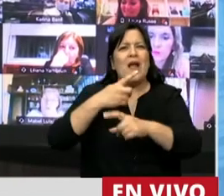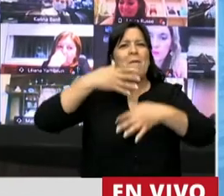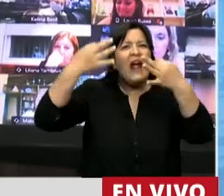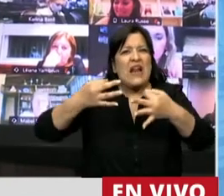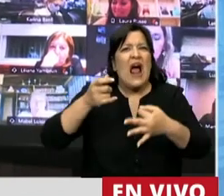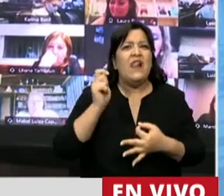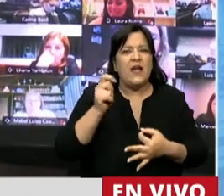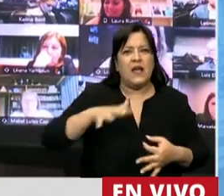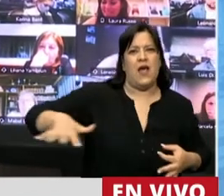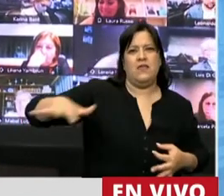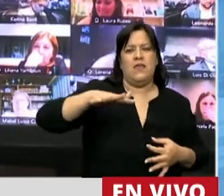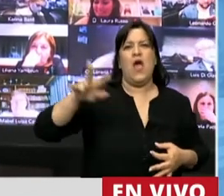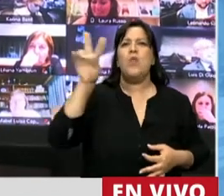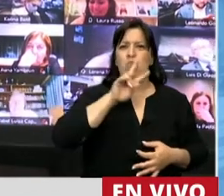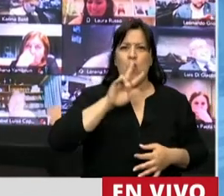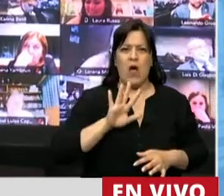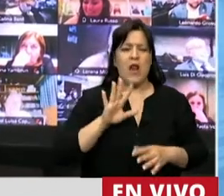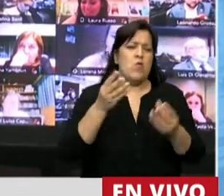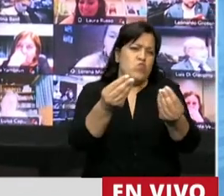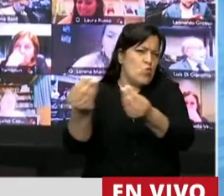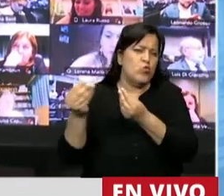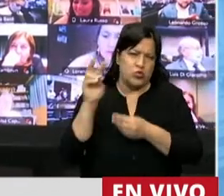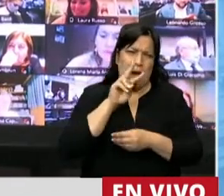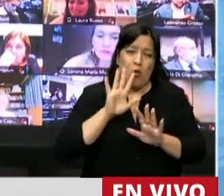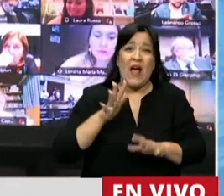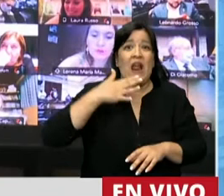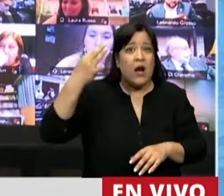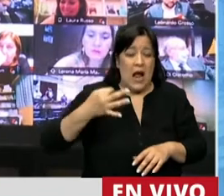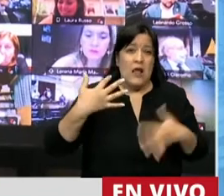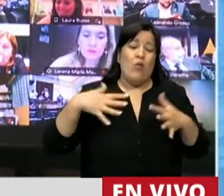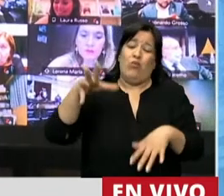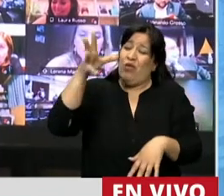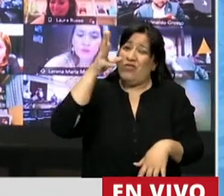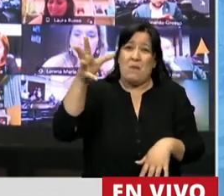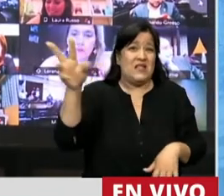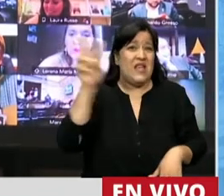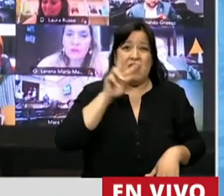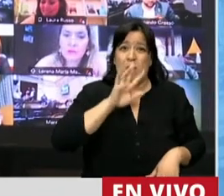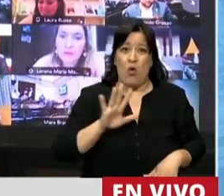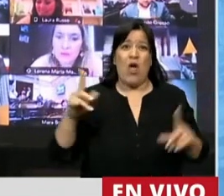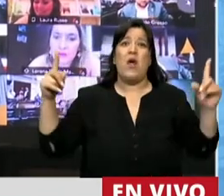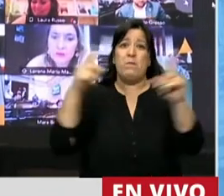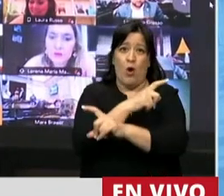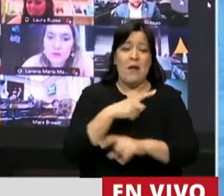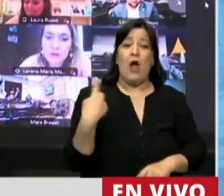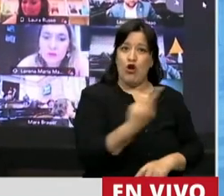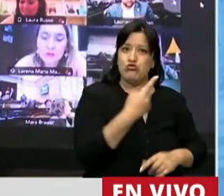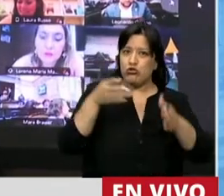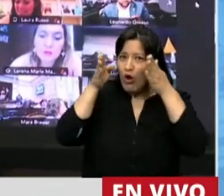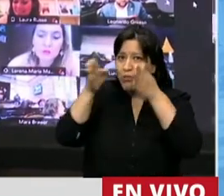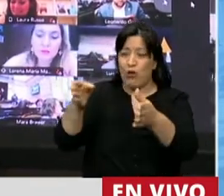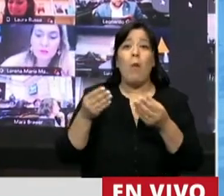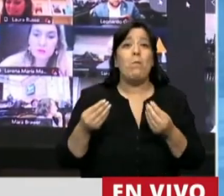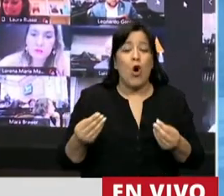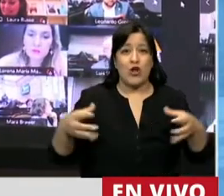mujeres, de muchas mujeres, en realidad de demasiadas mujeres, porque casi un tercio de las